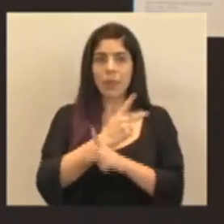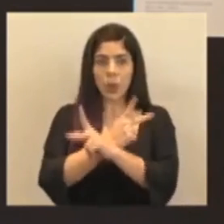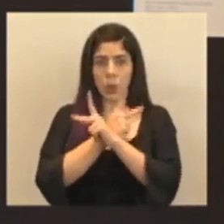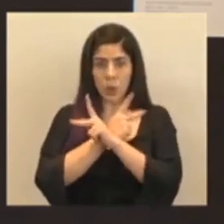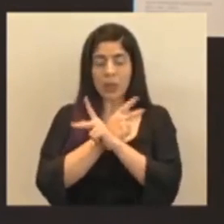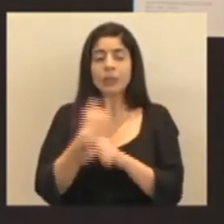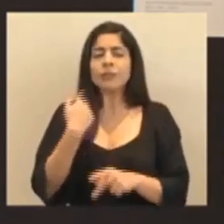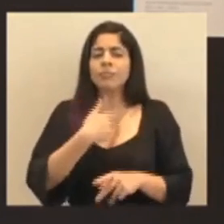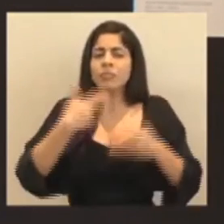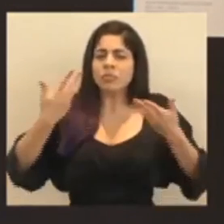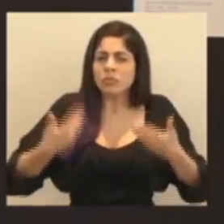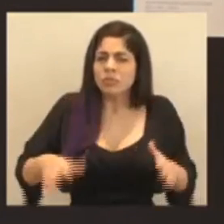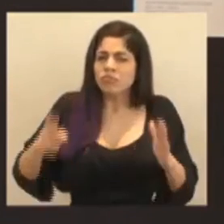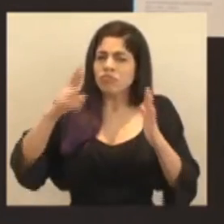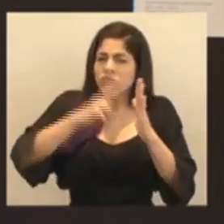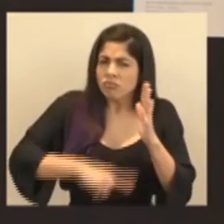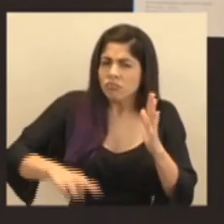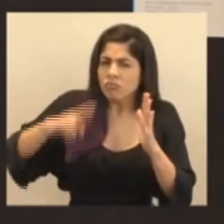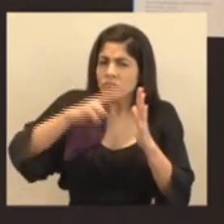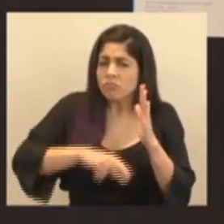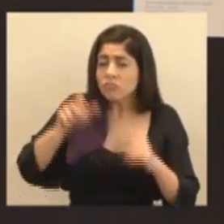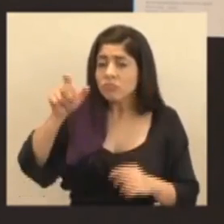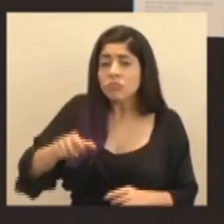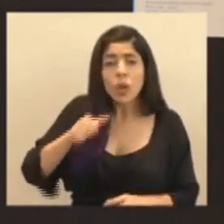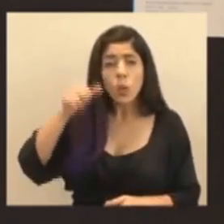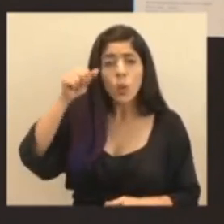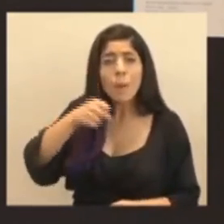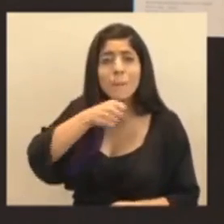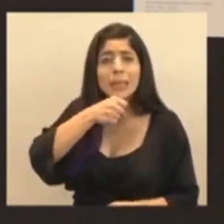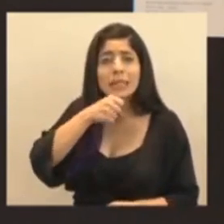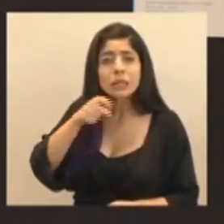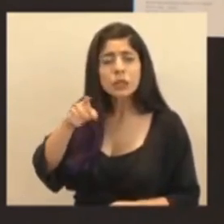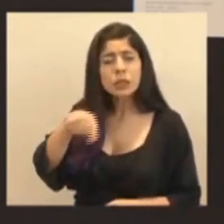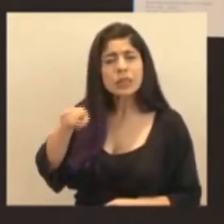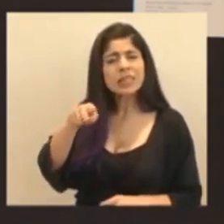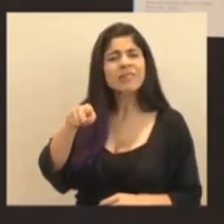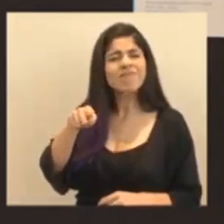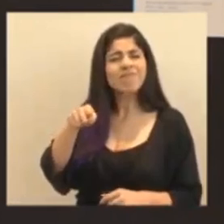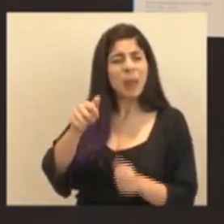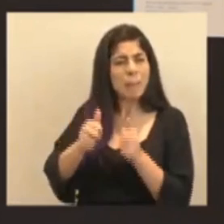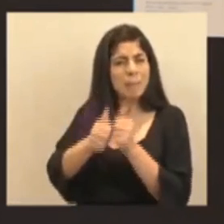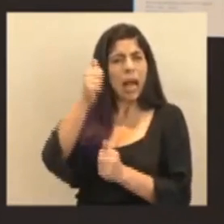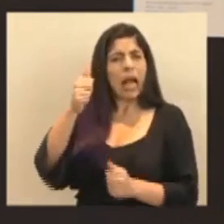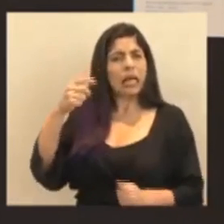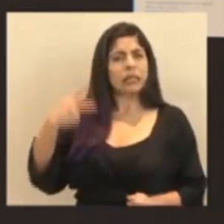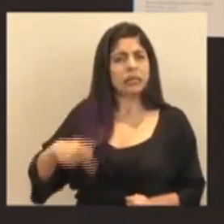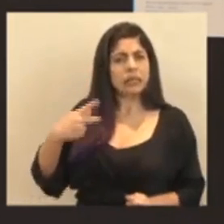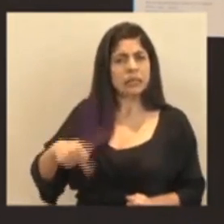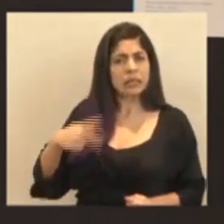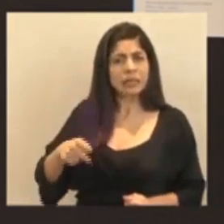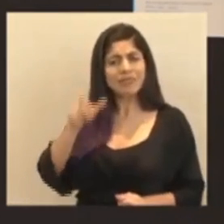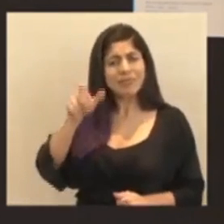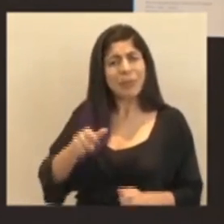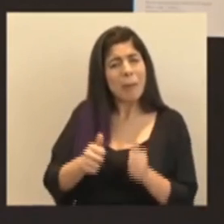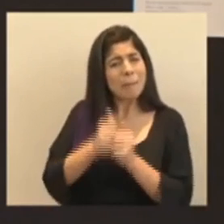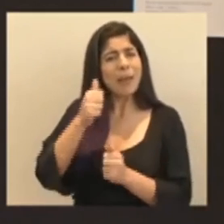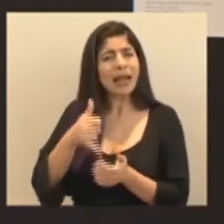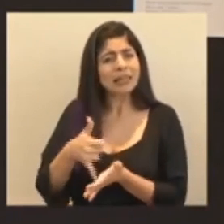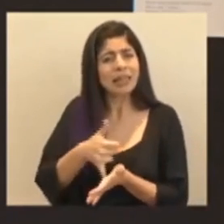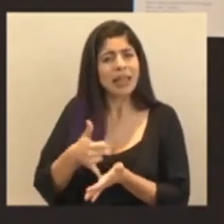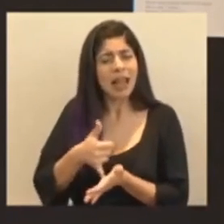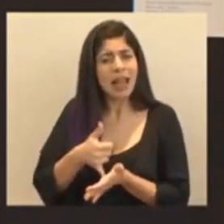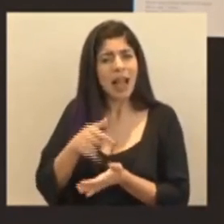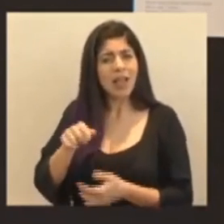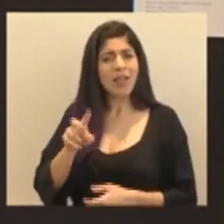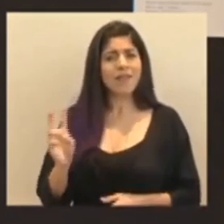Hemos dicho reiteradas veces que los adultos mayores son las personas que están en mayor riesgo, que son los más vulnerables a